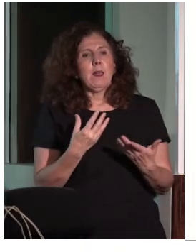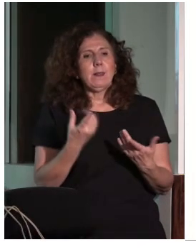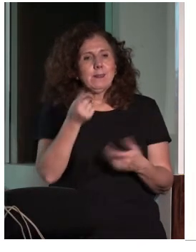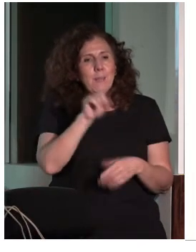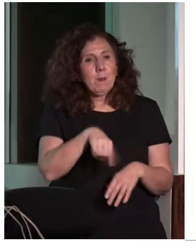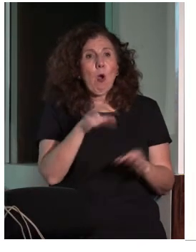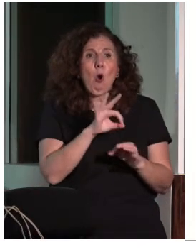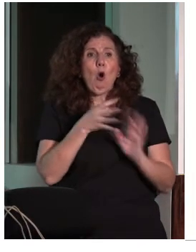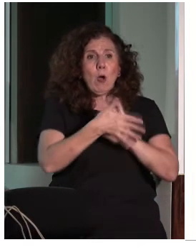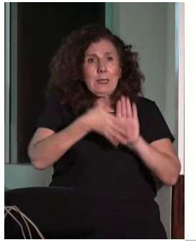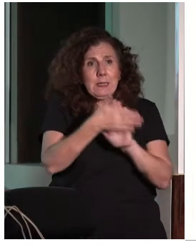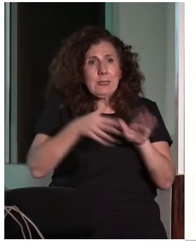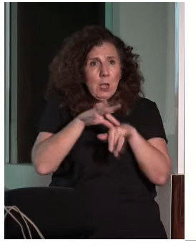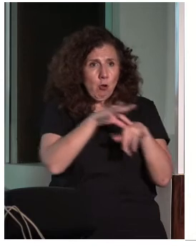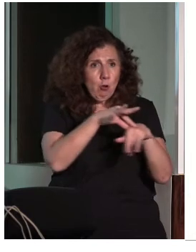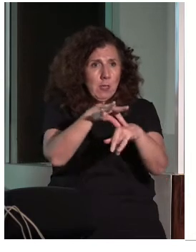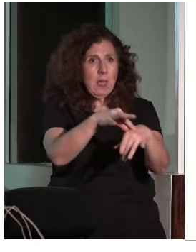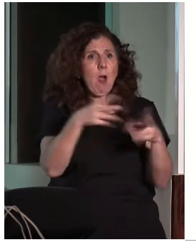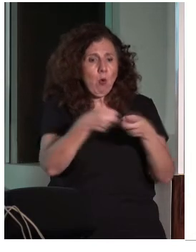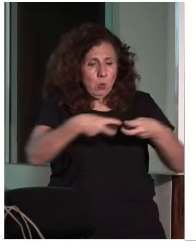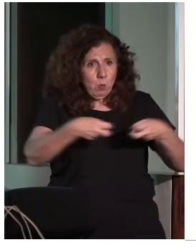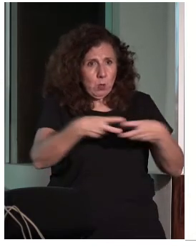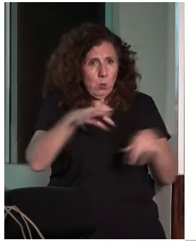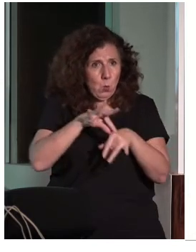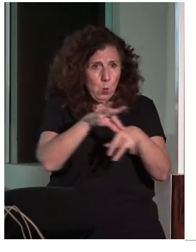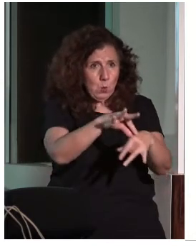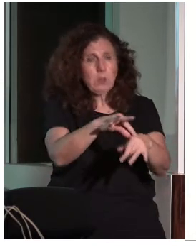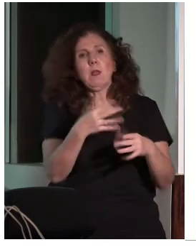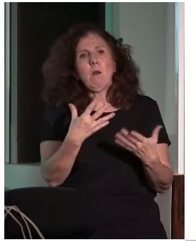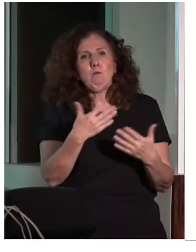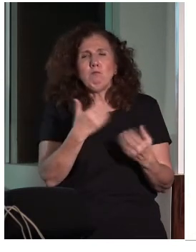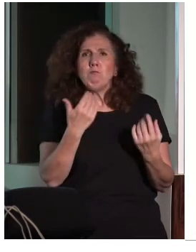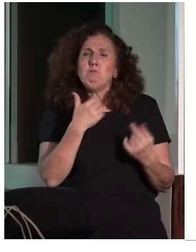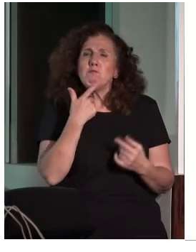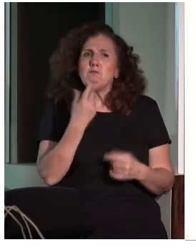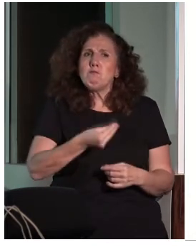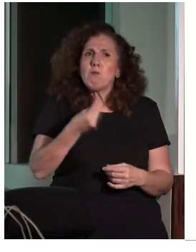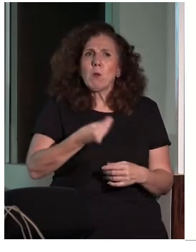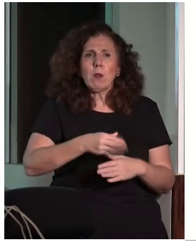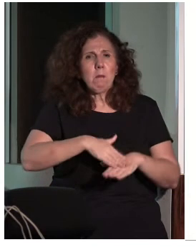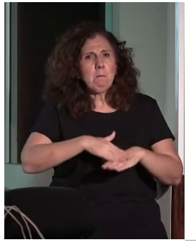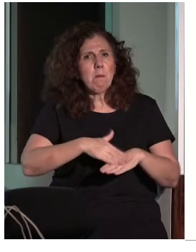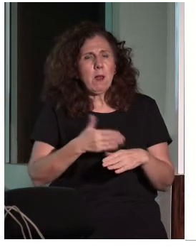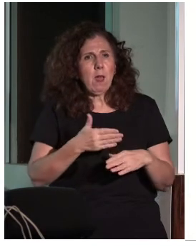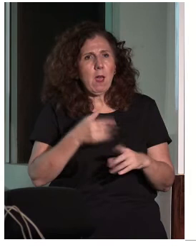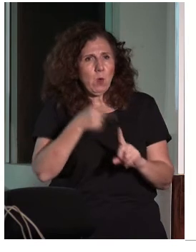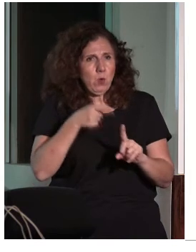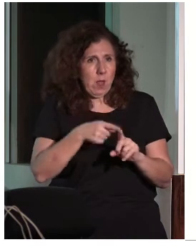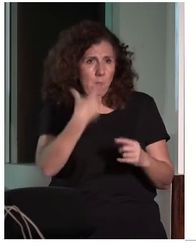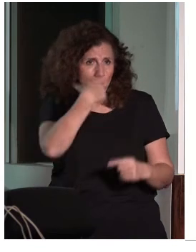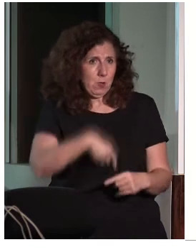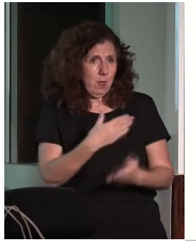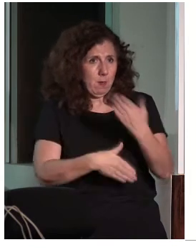con vídeos en lengua de signos y subtítulos, son muy prácticas. Y luego, también hemos